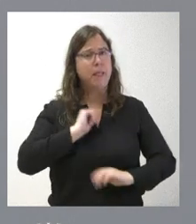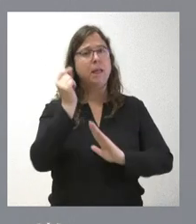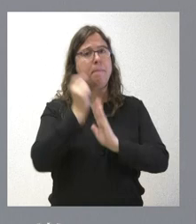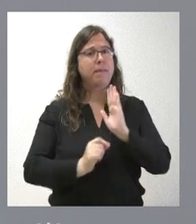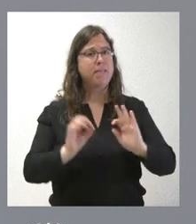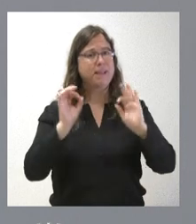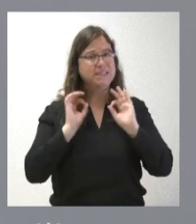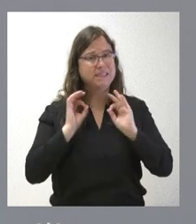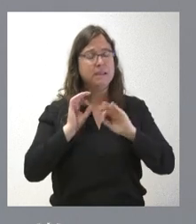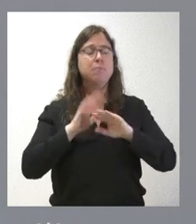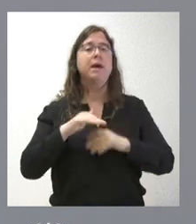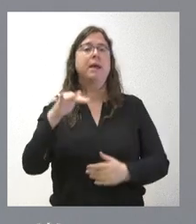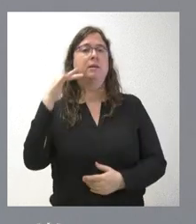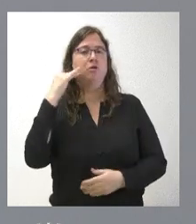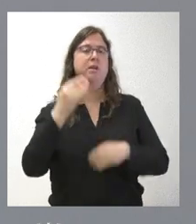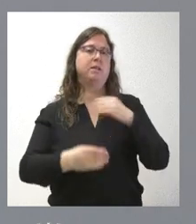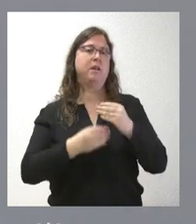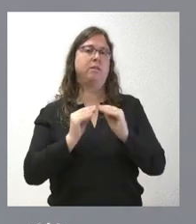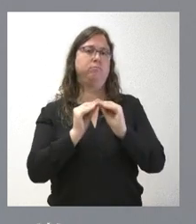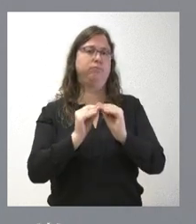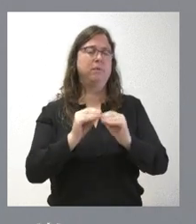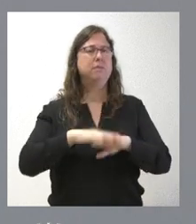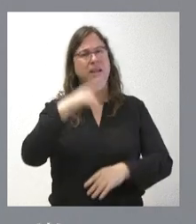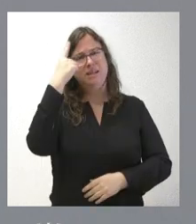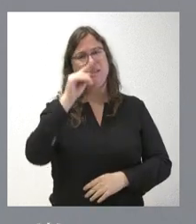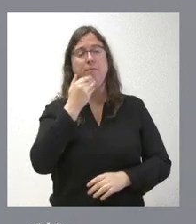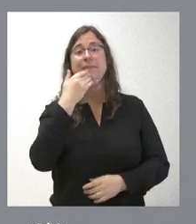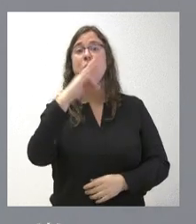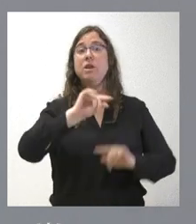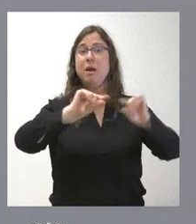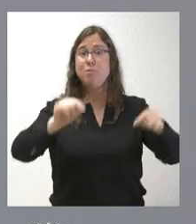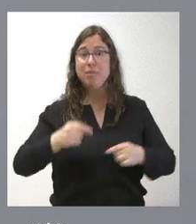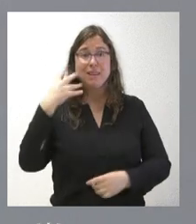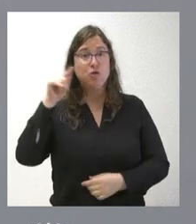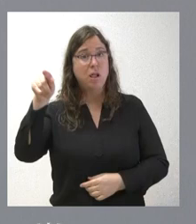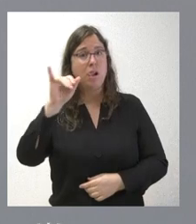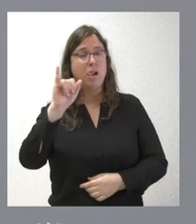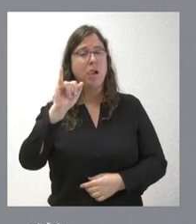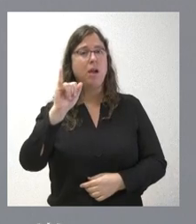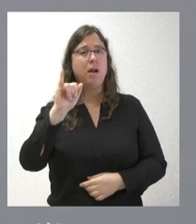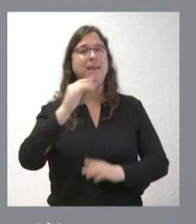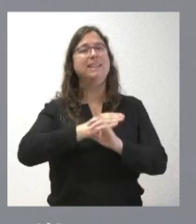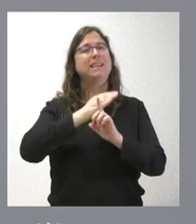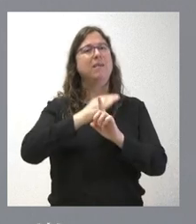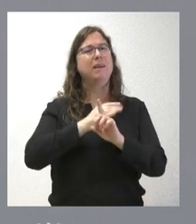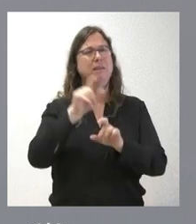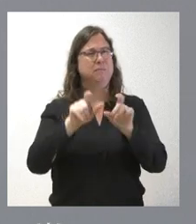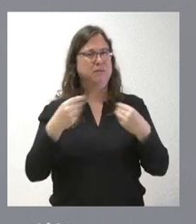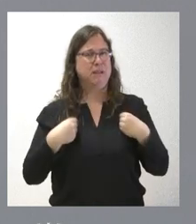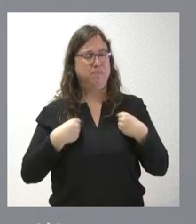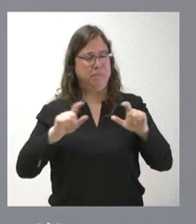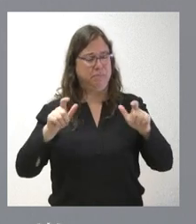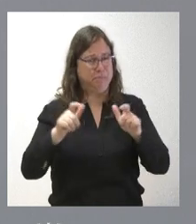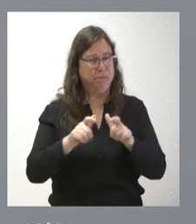ámbito concreto de Soria se ponen en marcha. Ya saben ustedes que Soria es la única provincia de Castilla y León que tiene un nivel de densidad inferior a los 12